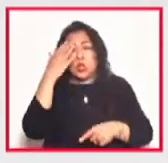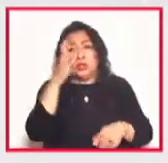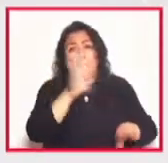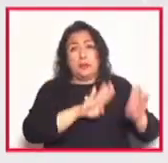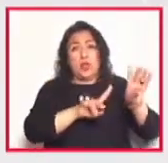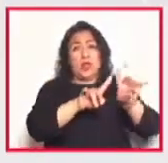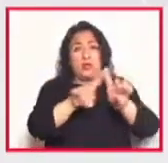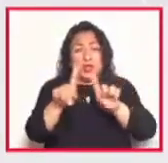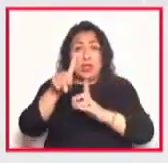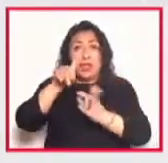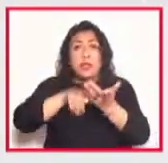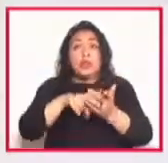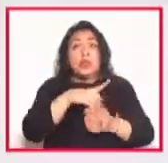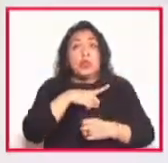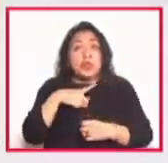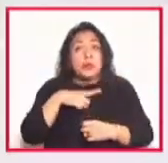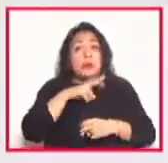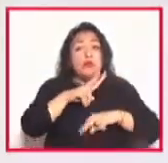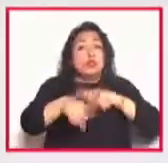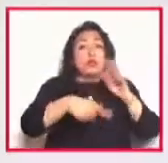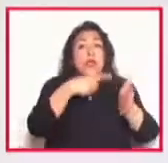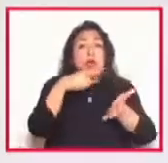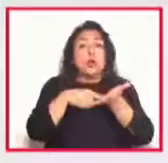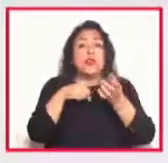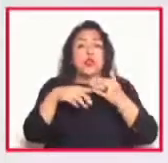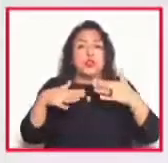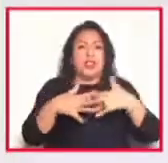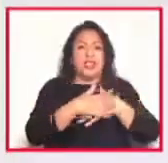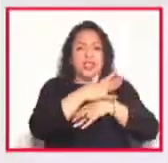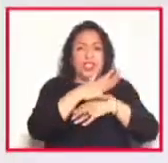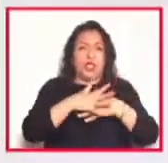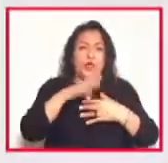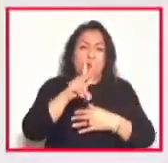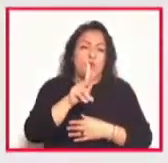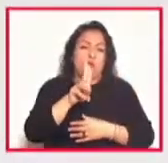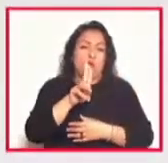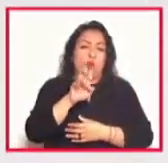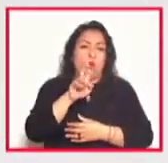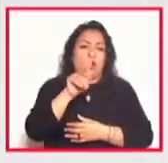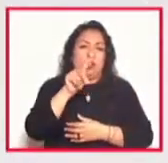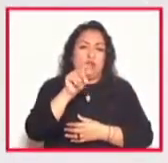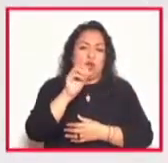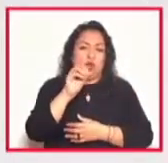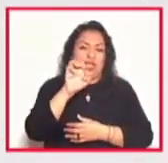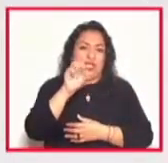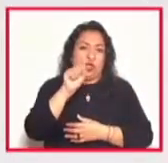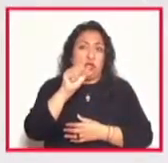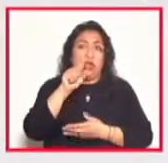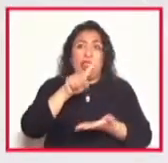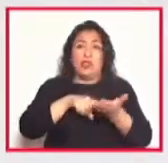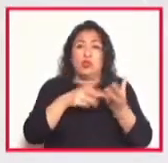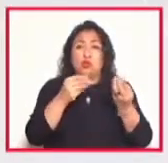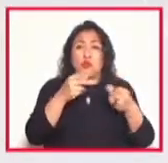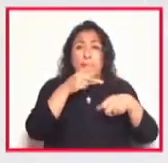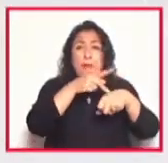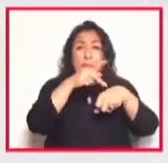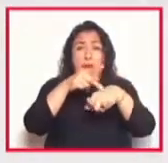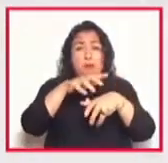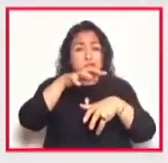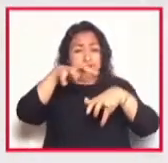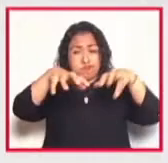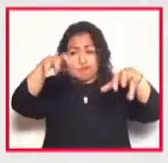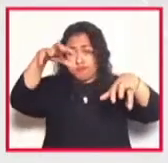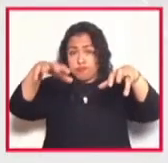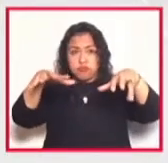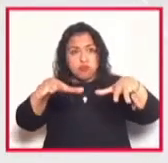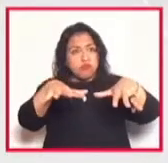debemos acercarnos a la costa de Puerto Escondido un lugar bordeado de grandes cuerpos rocosos que sorprende a simple vista por